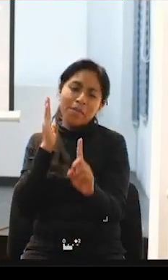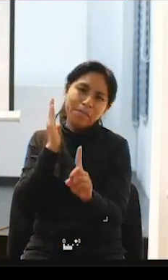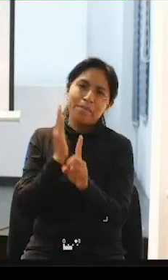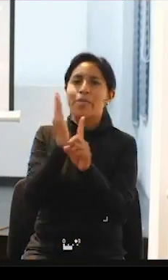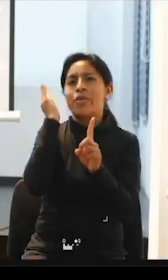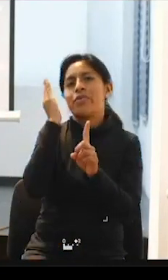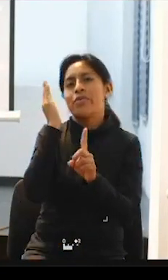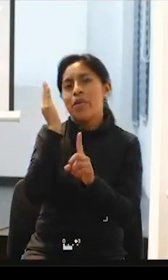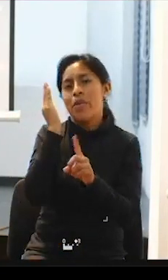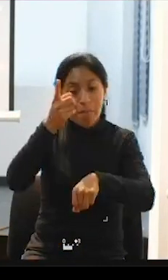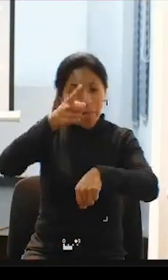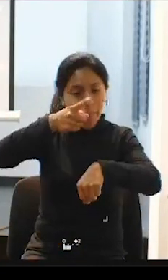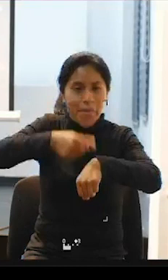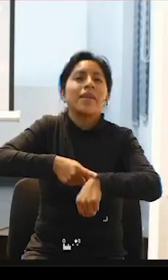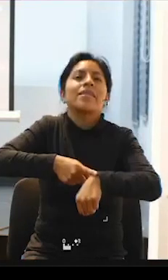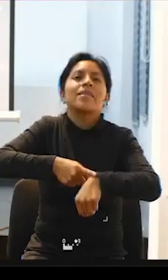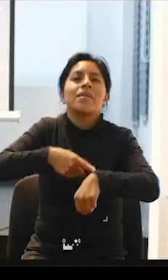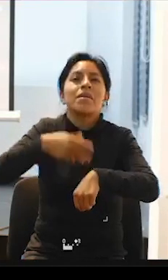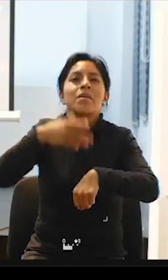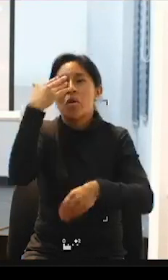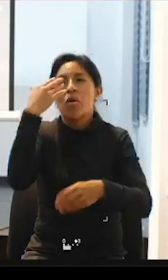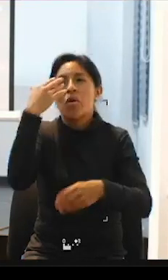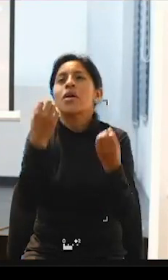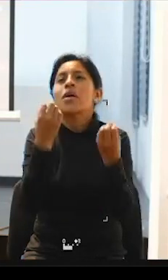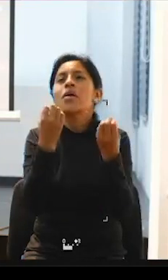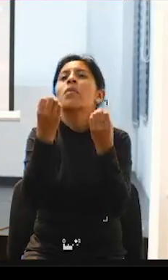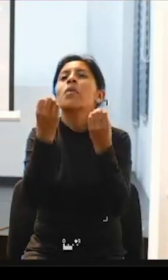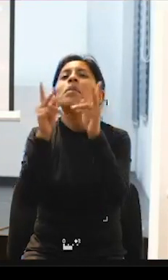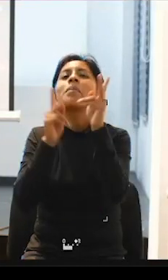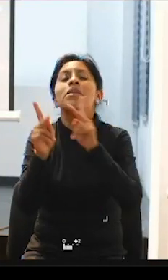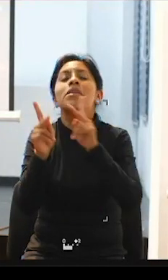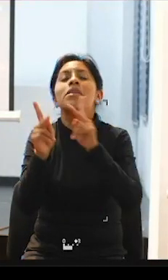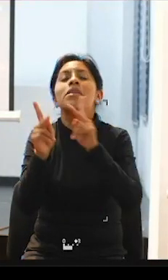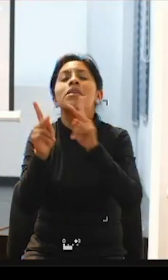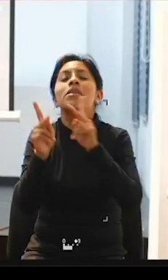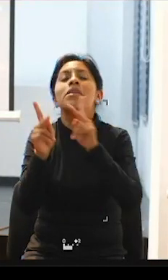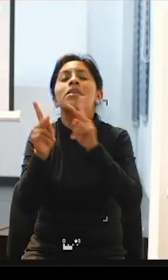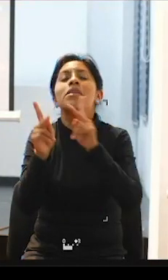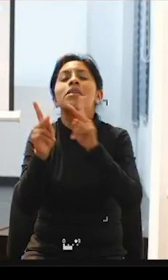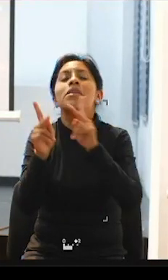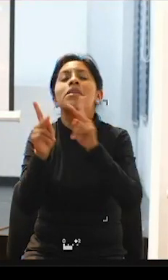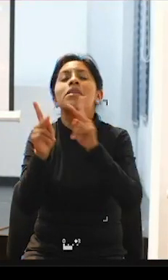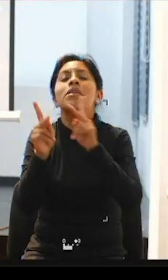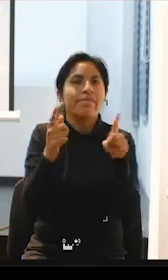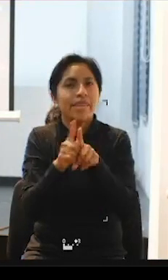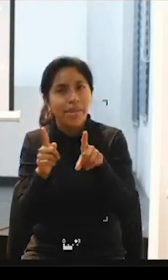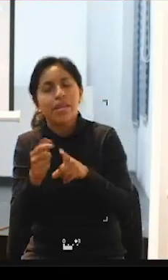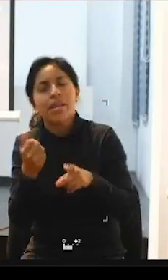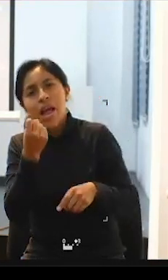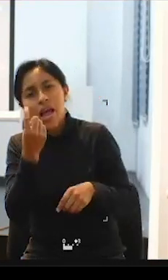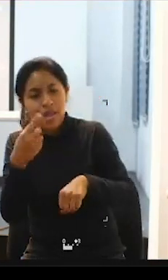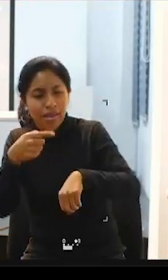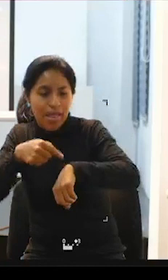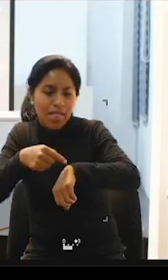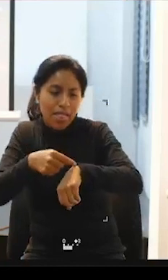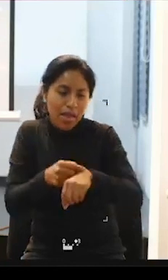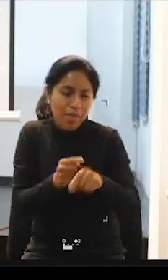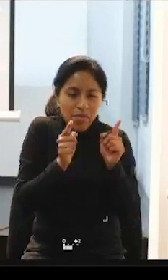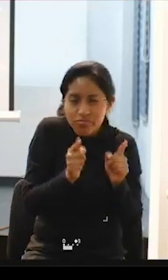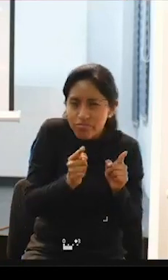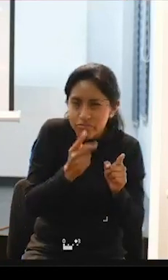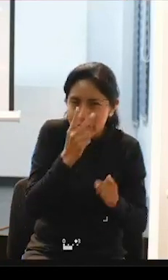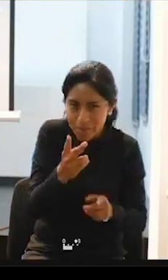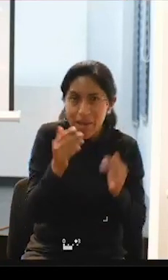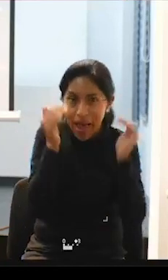por la gente que también está viéndonos pero que seguramente de repente se ha marcado una hora adelante